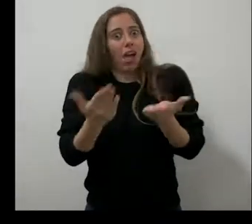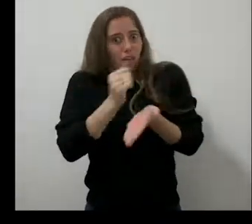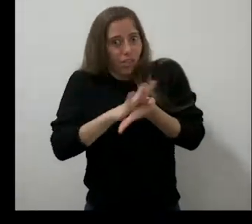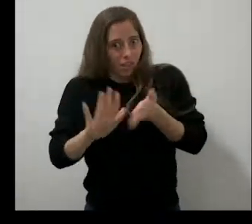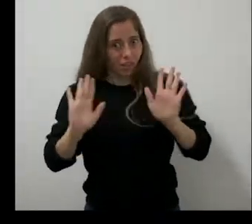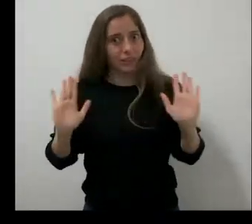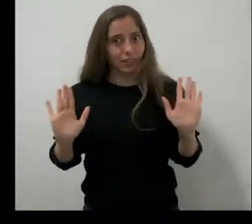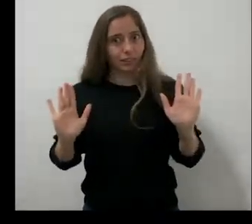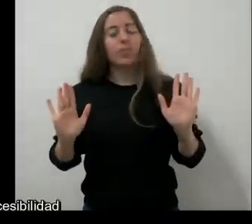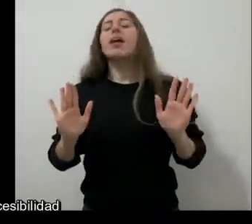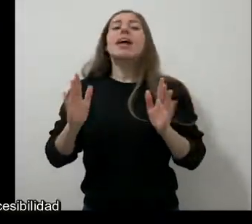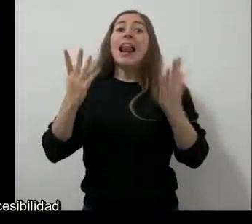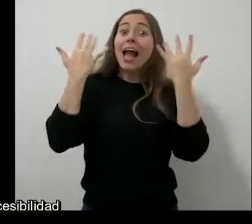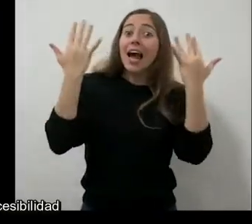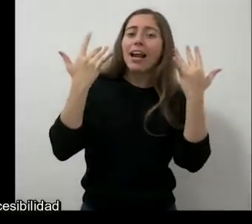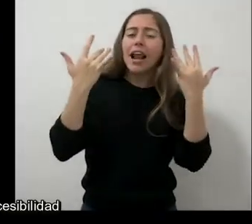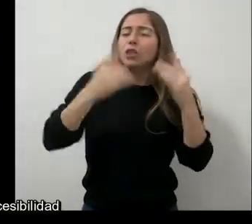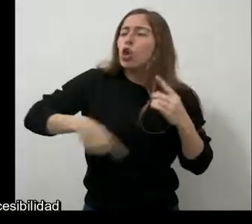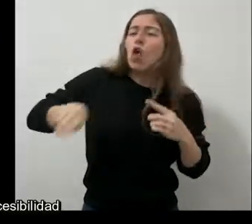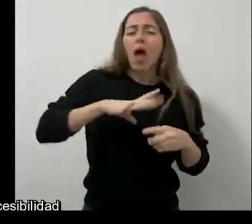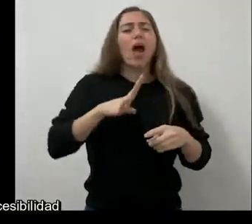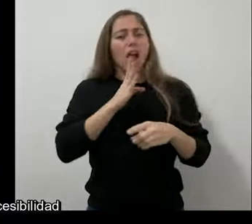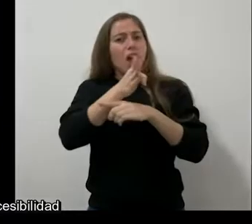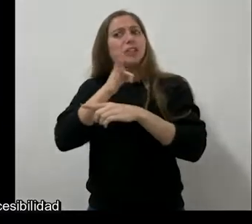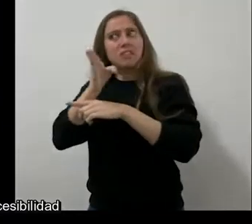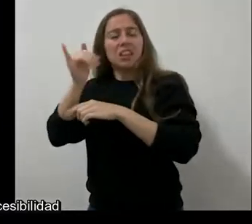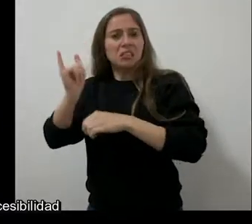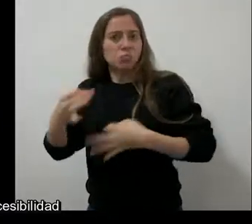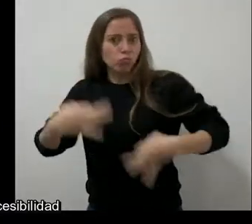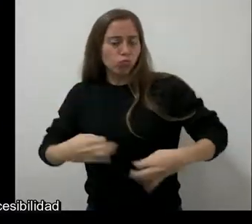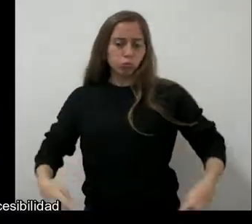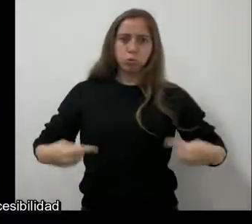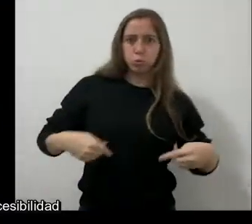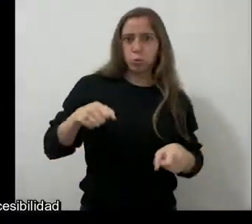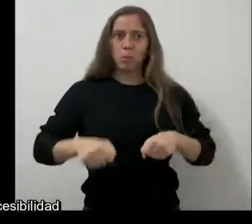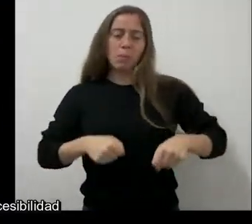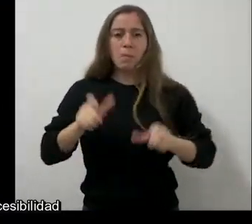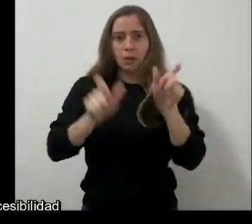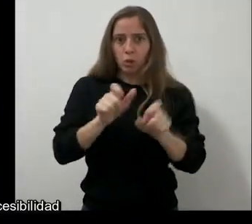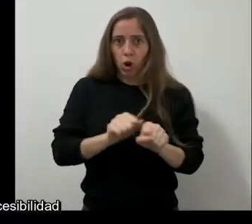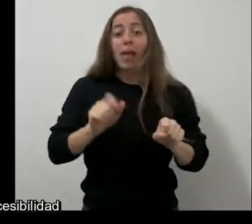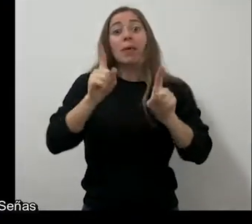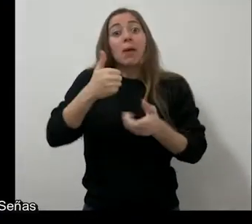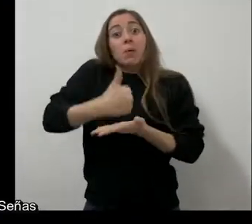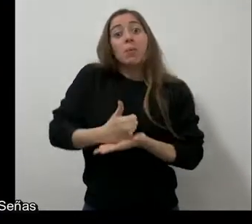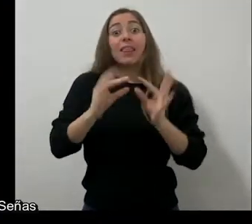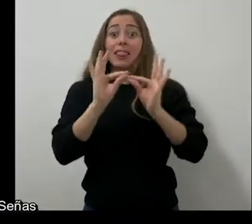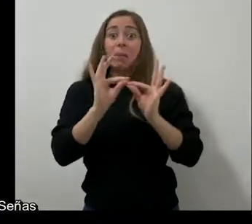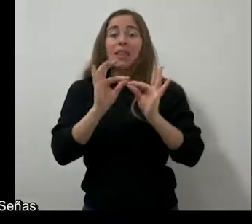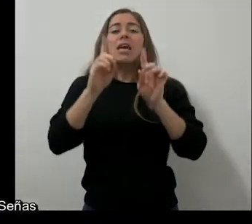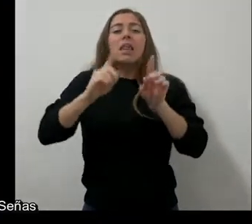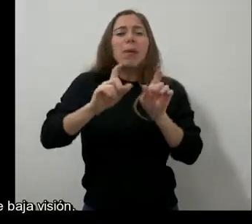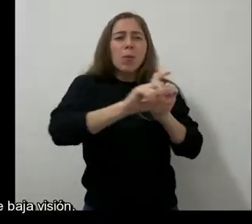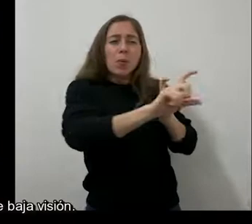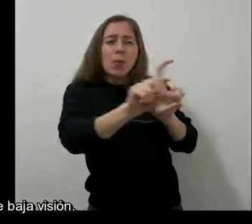Las carreras cuentan con accesibilidad física, intérprete de lengua de señas y señalización